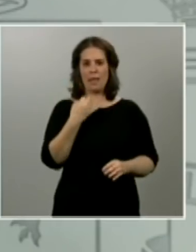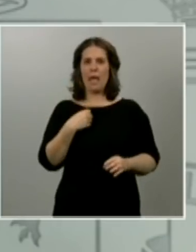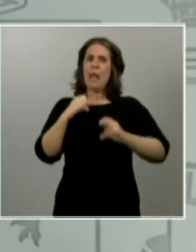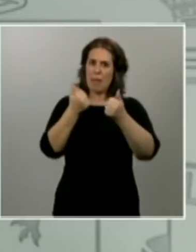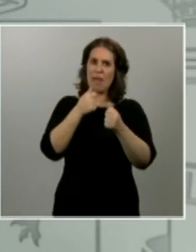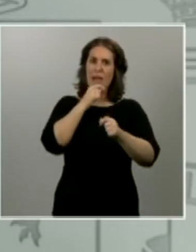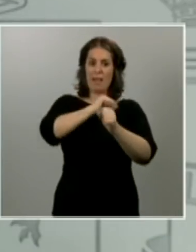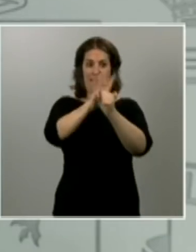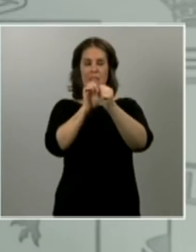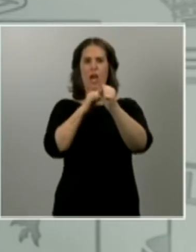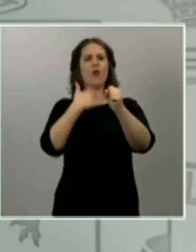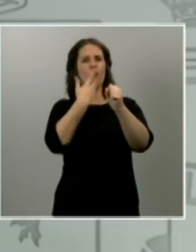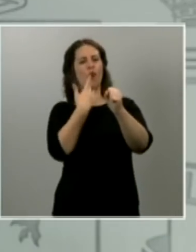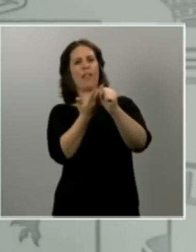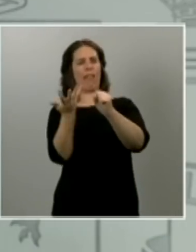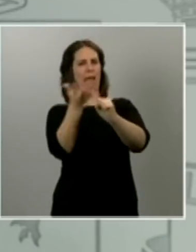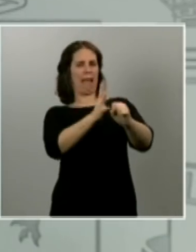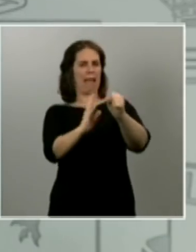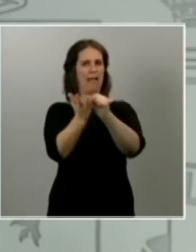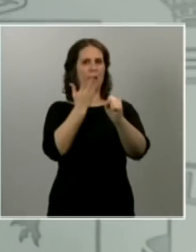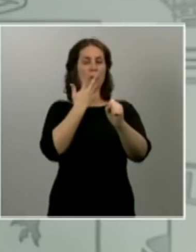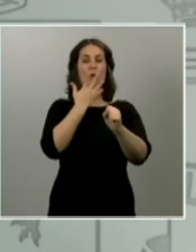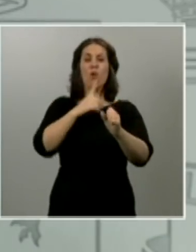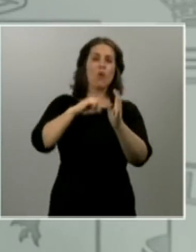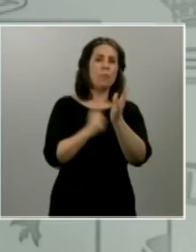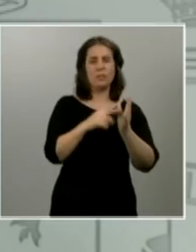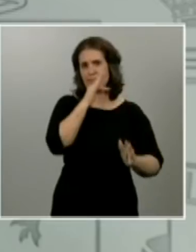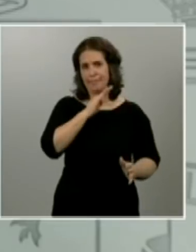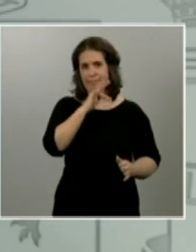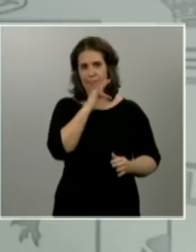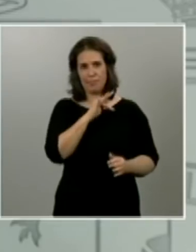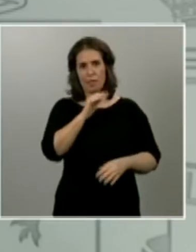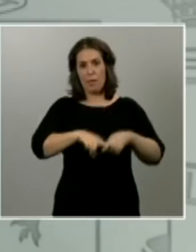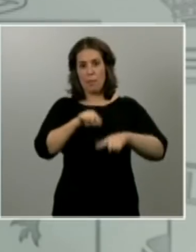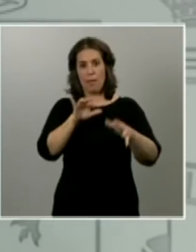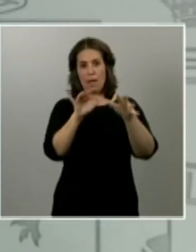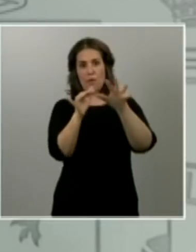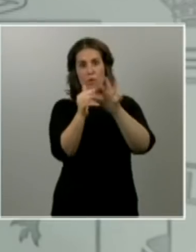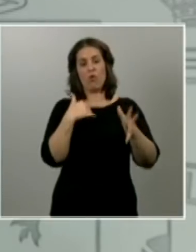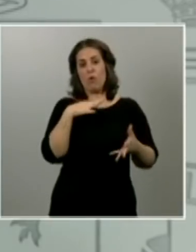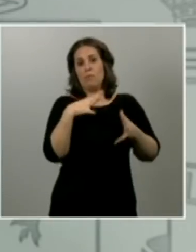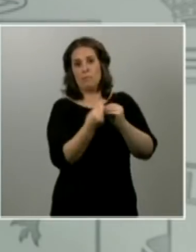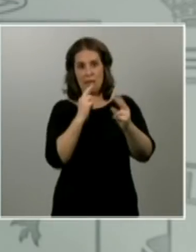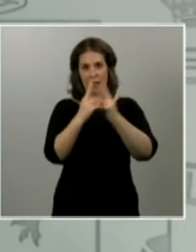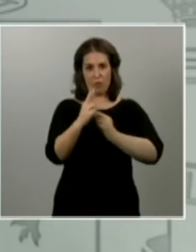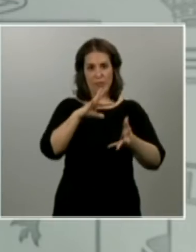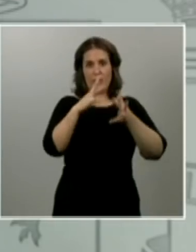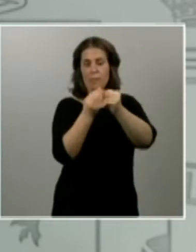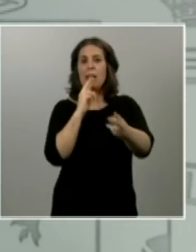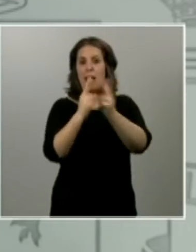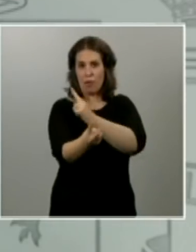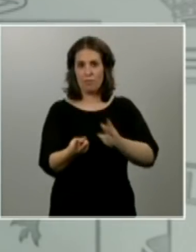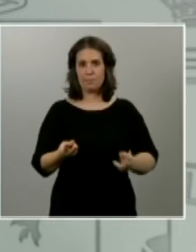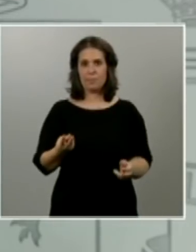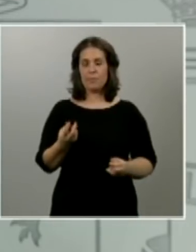elementos pues es evidente que tenemos que ir reaccionando en función de cuál sea la evolución de esa pandemia si todo indica los datos que estamos